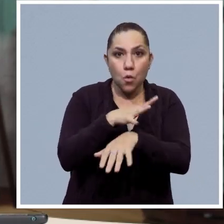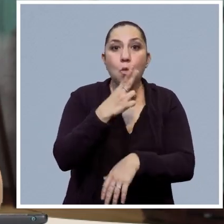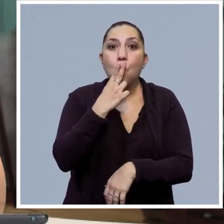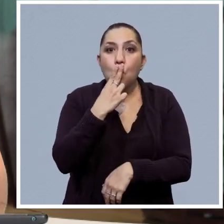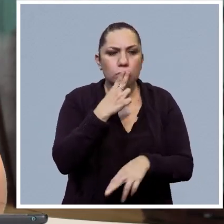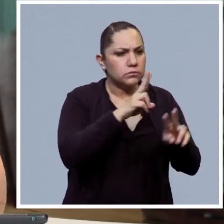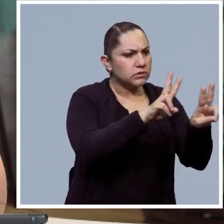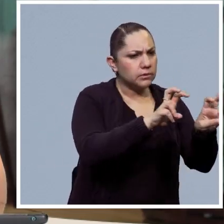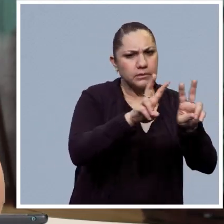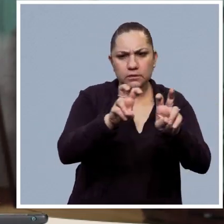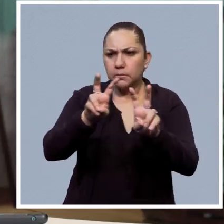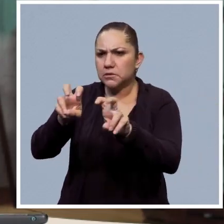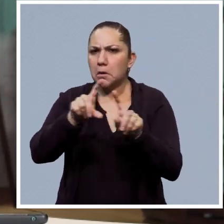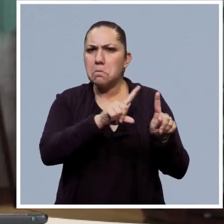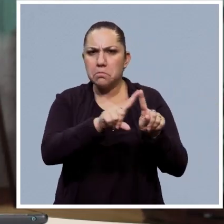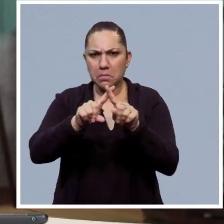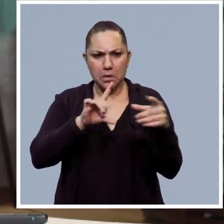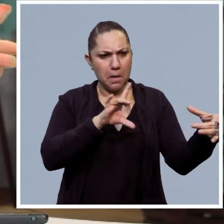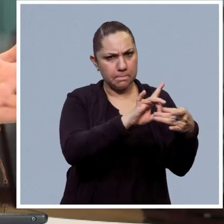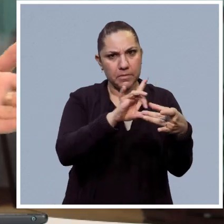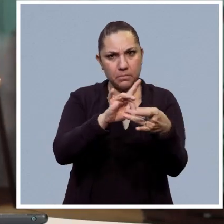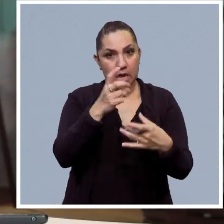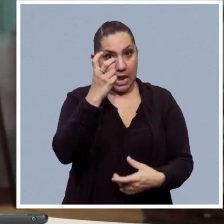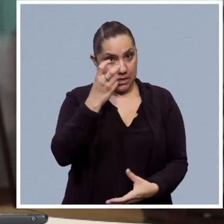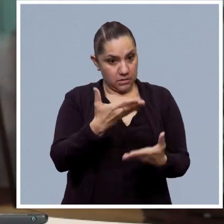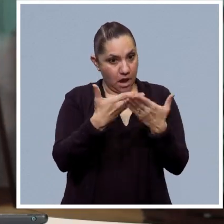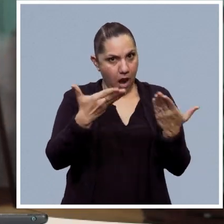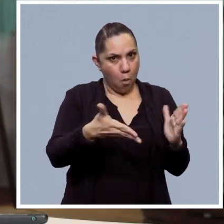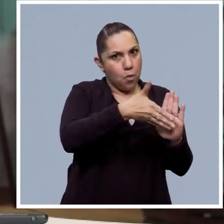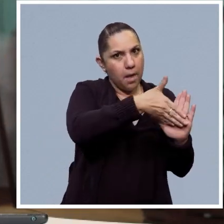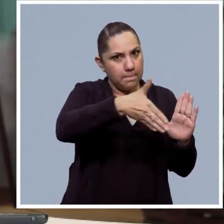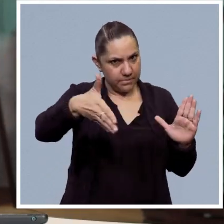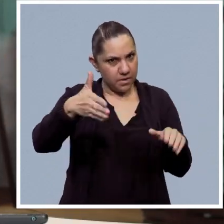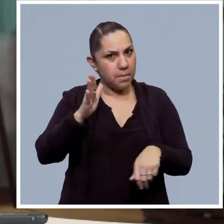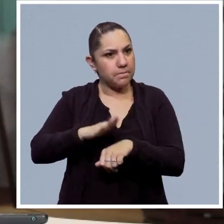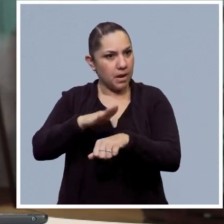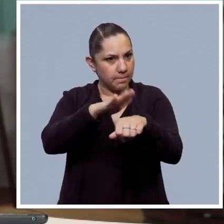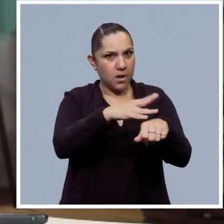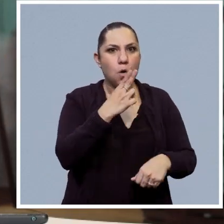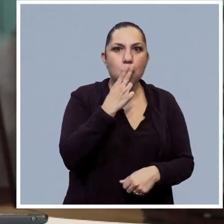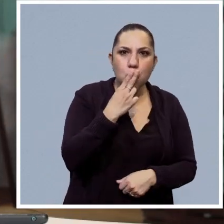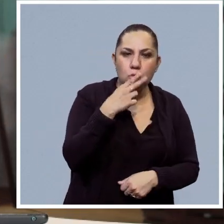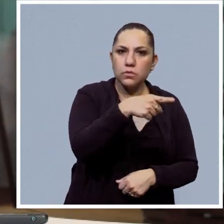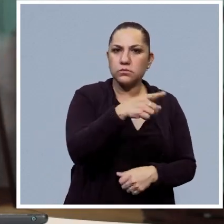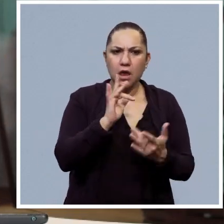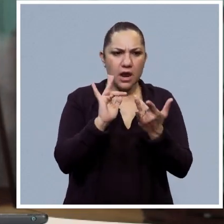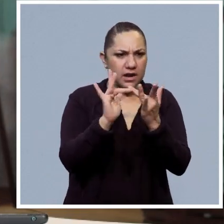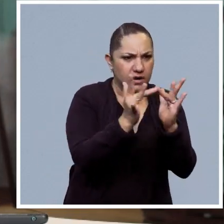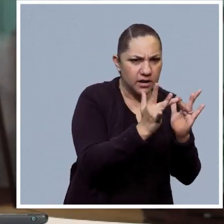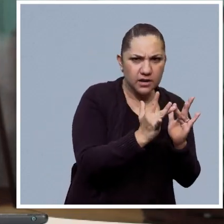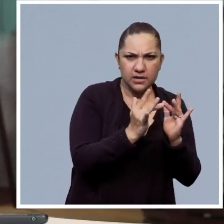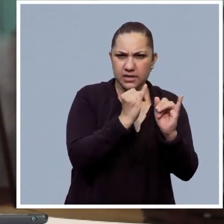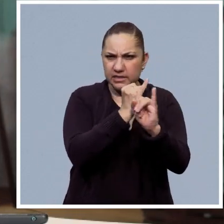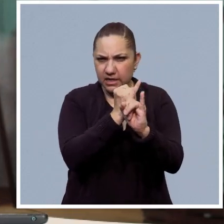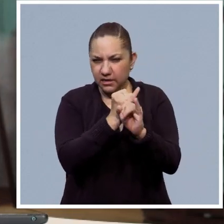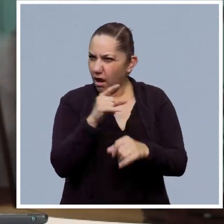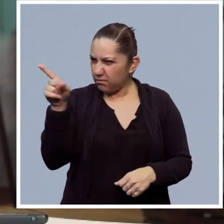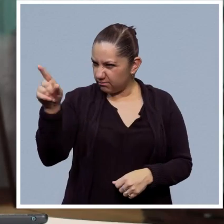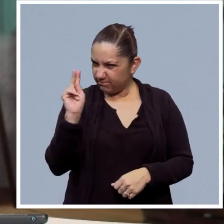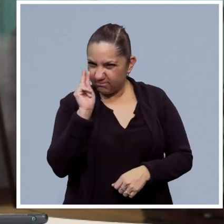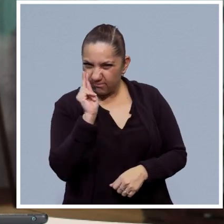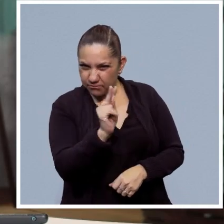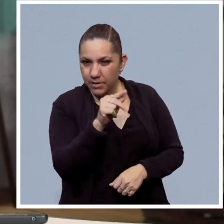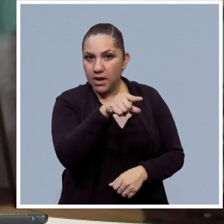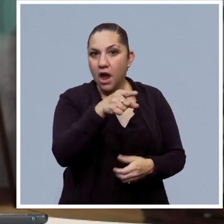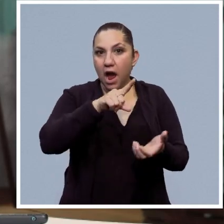aplicándose en diferentes campos y además recientemente se ha popularizado su uso sobre todo en las redes sociales. Viri, no sé si te ha tocado ver